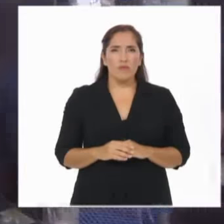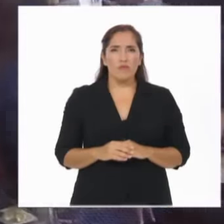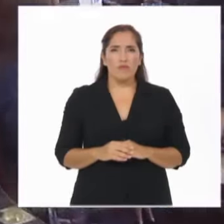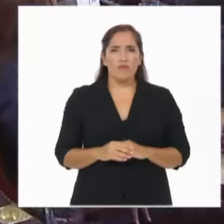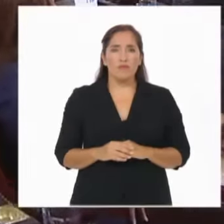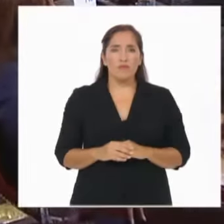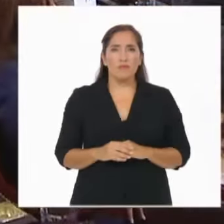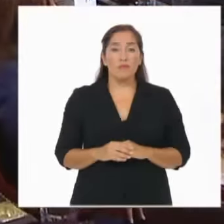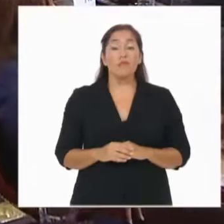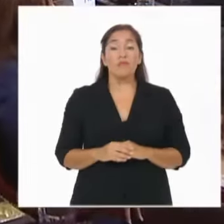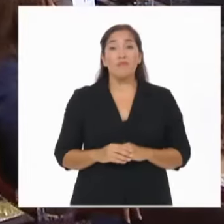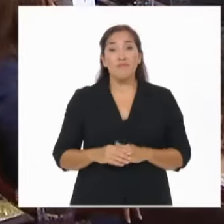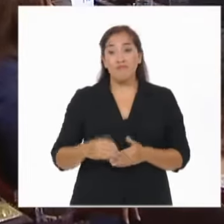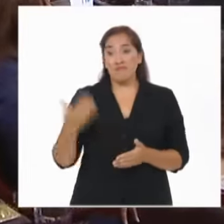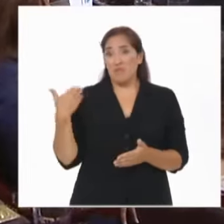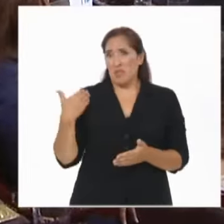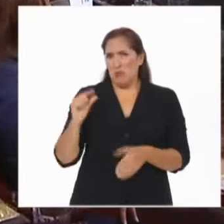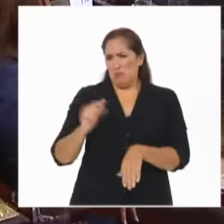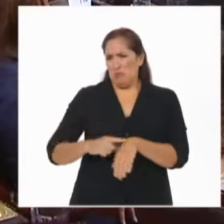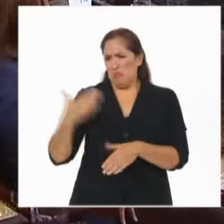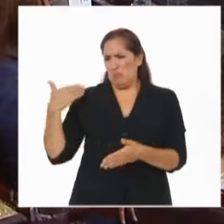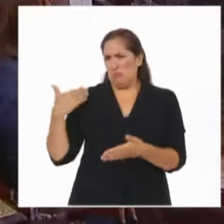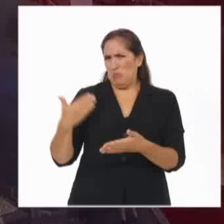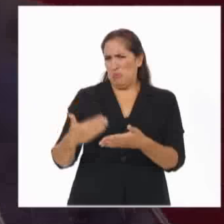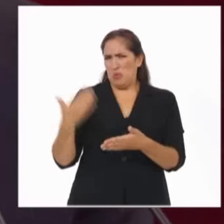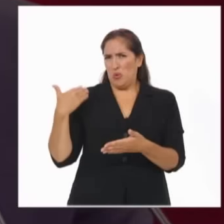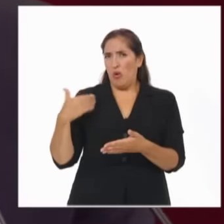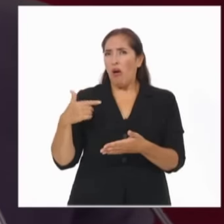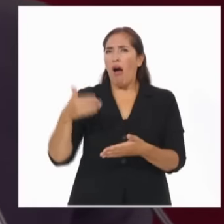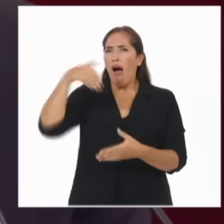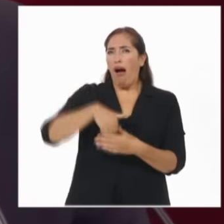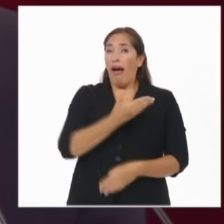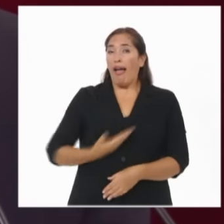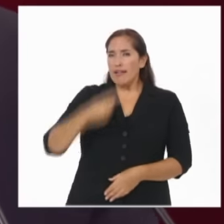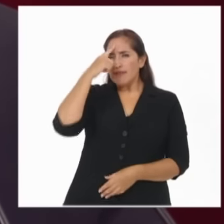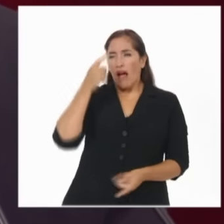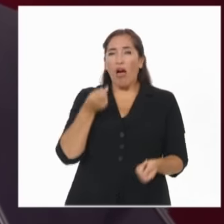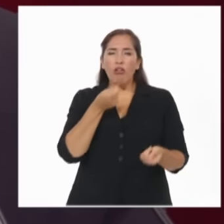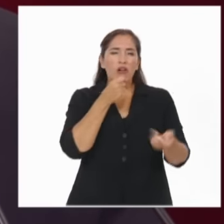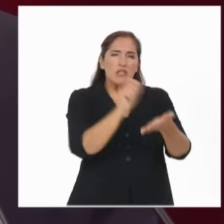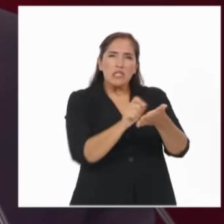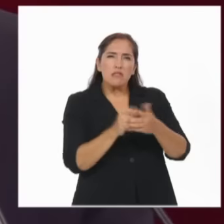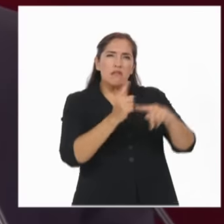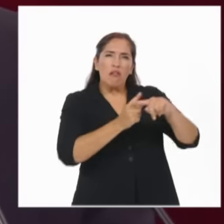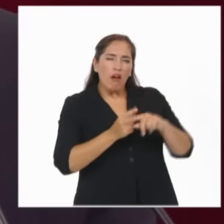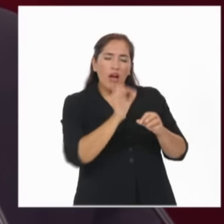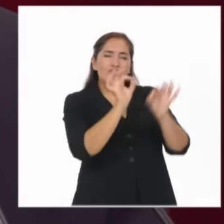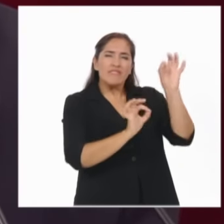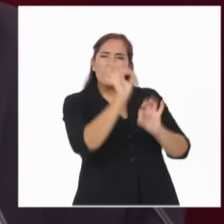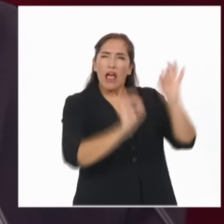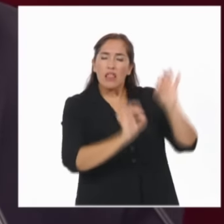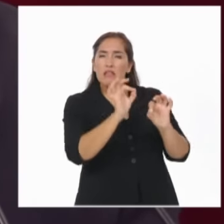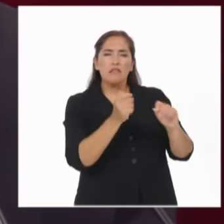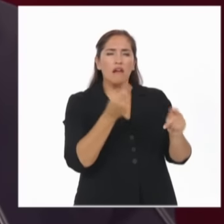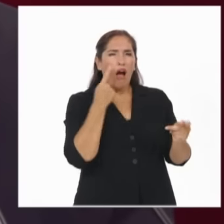Hasta hace poco tiempo, el Estado manipulaba las estadísticas públicas. Hoy los